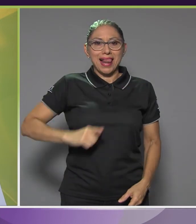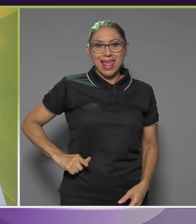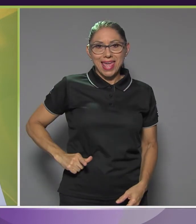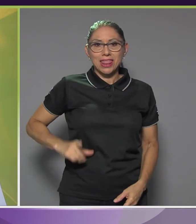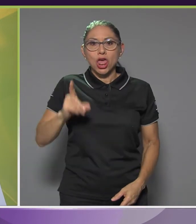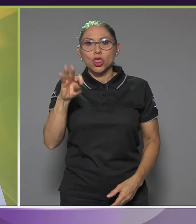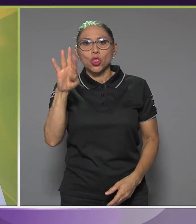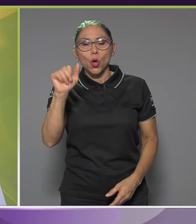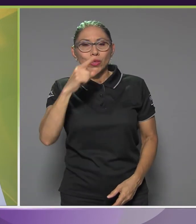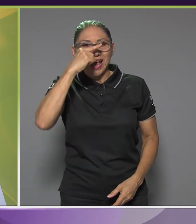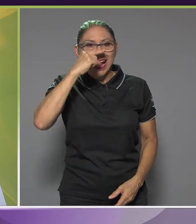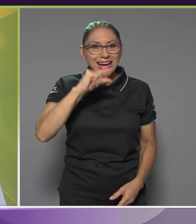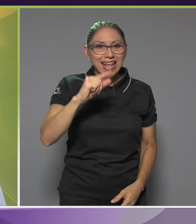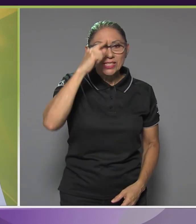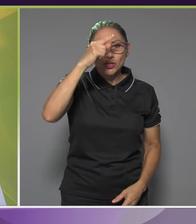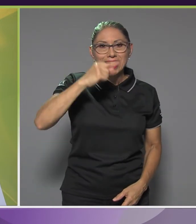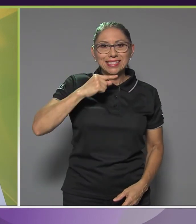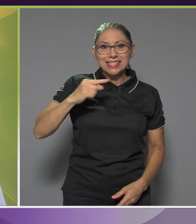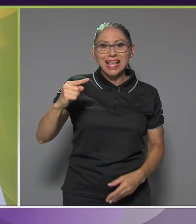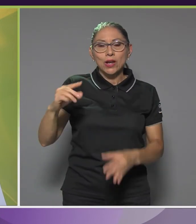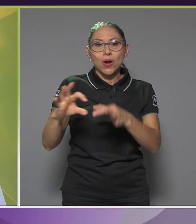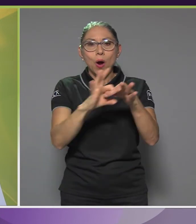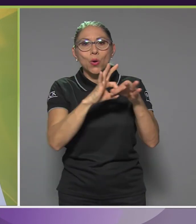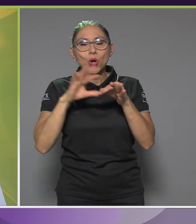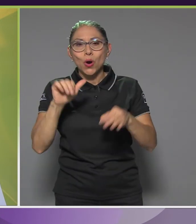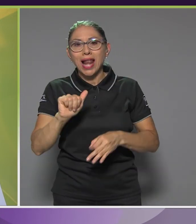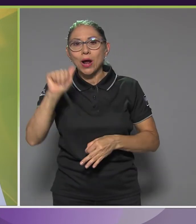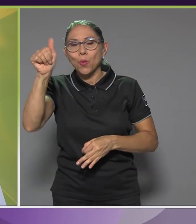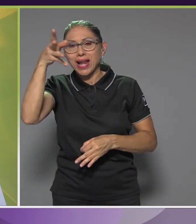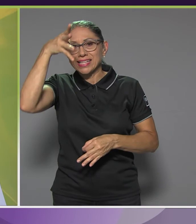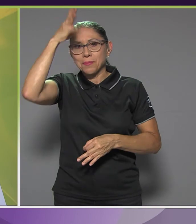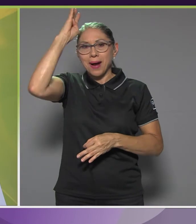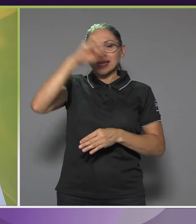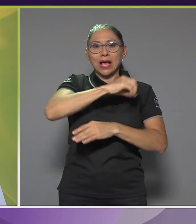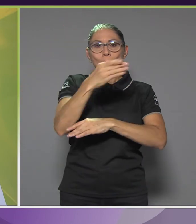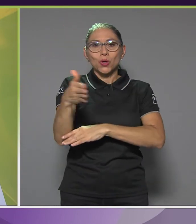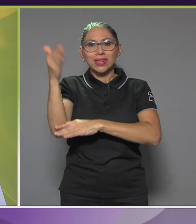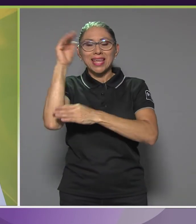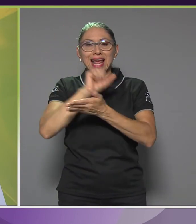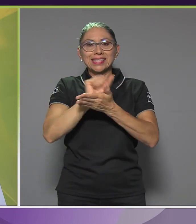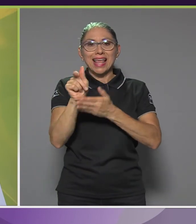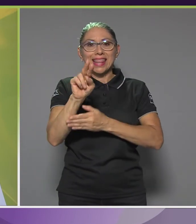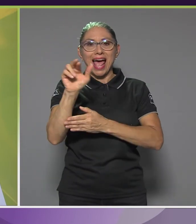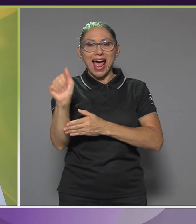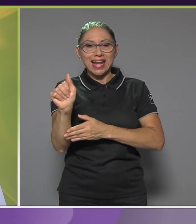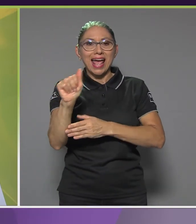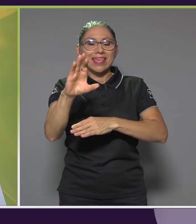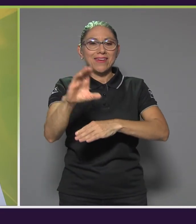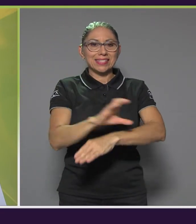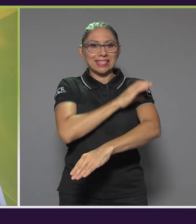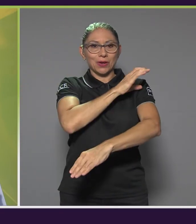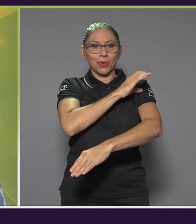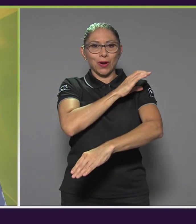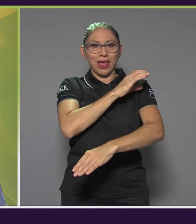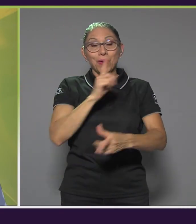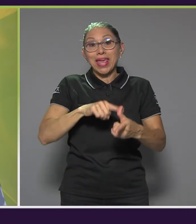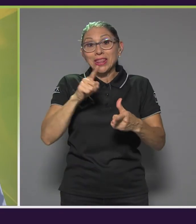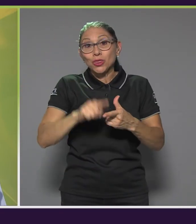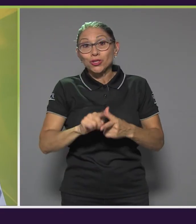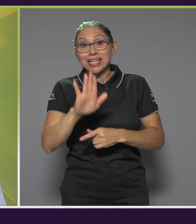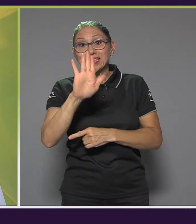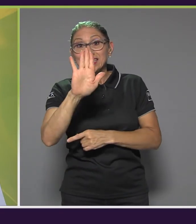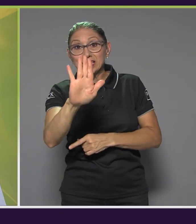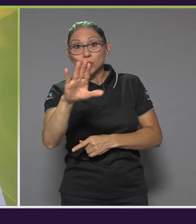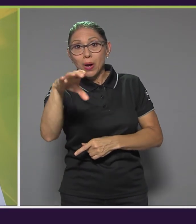Grecia, Zarcero, La Unión, Alajuela, Esparza, Orotina, Santana y Vázquez de Coronado. Entonces, si su cantón no está